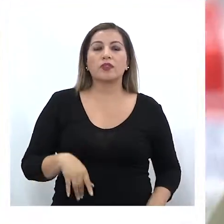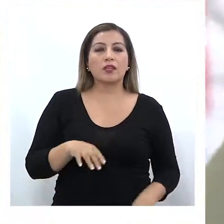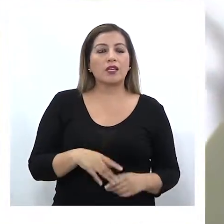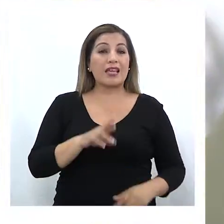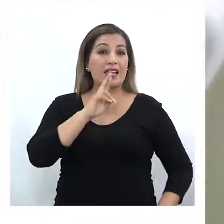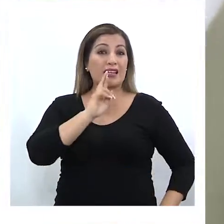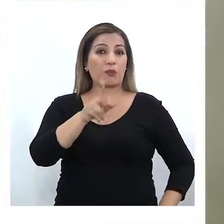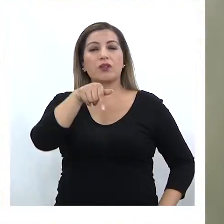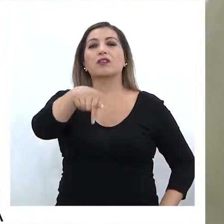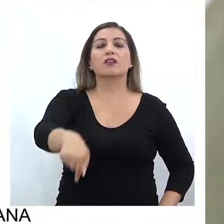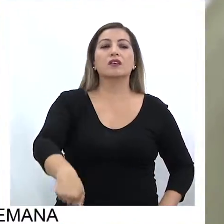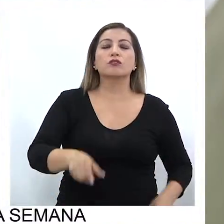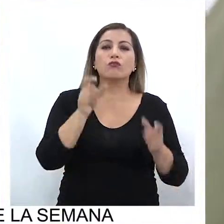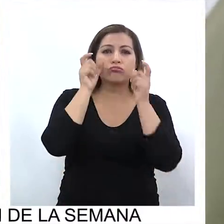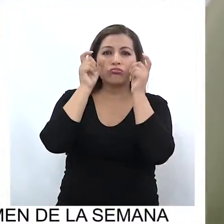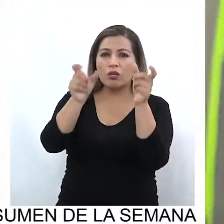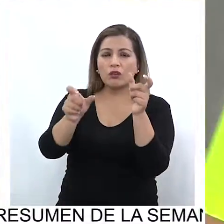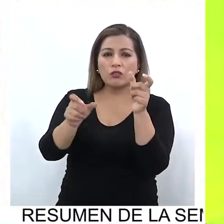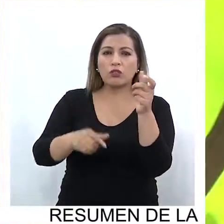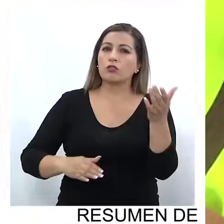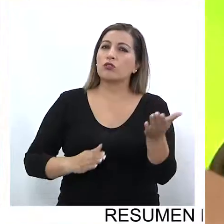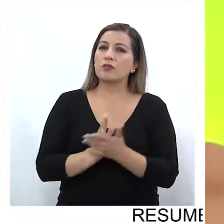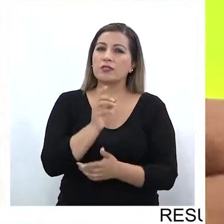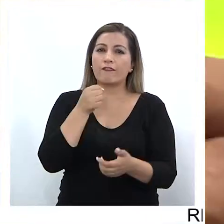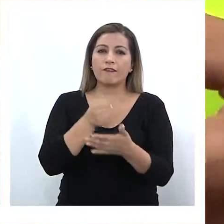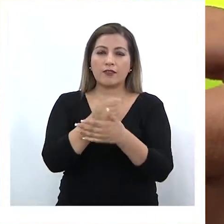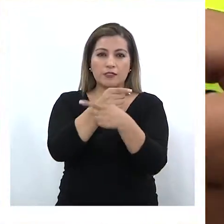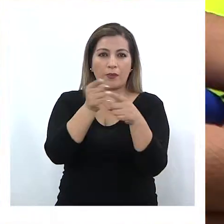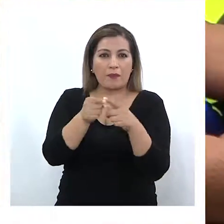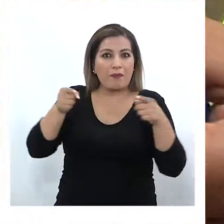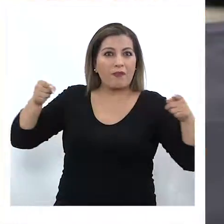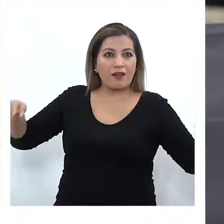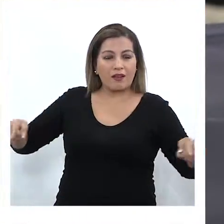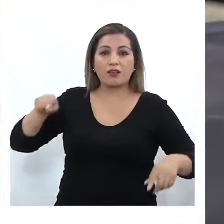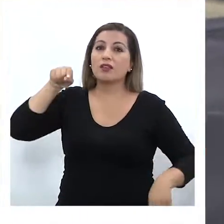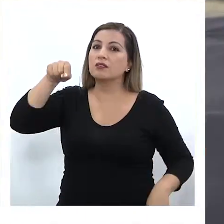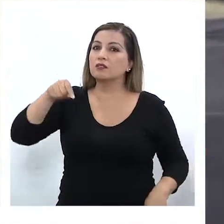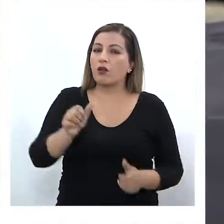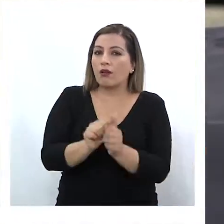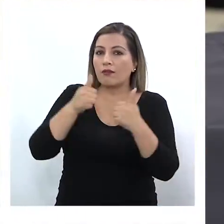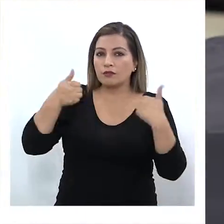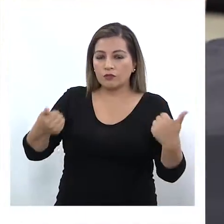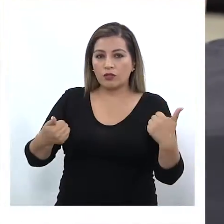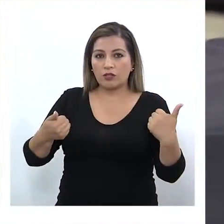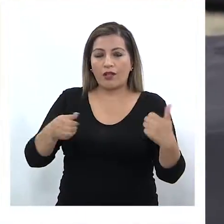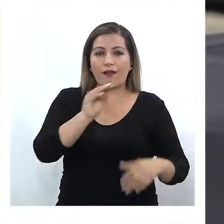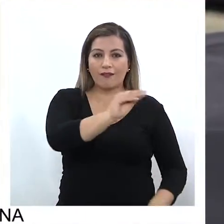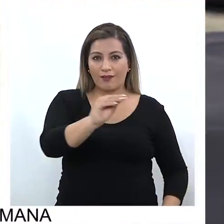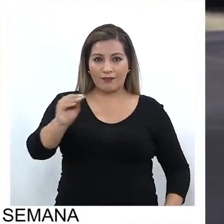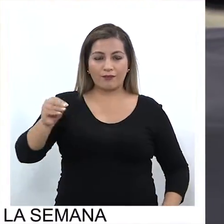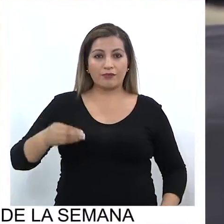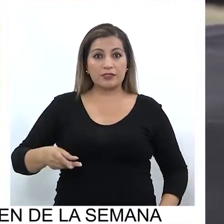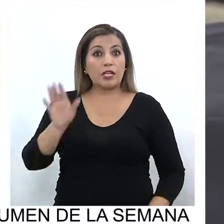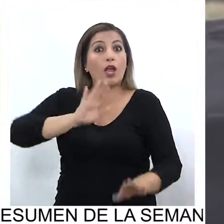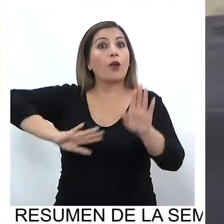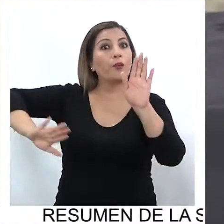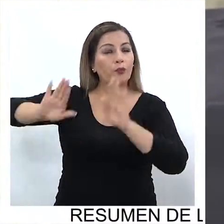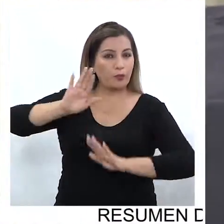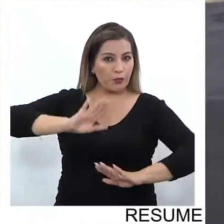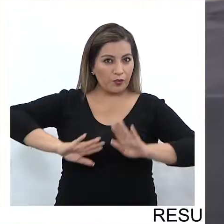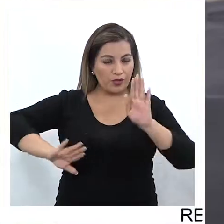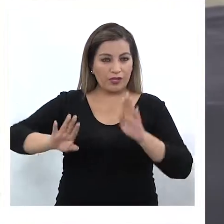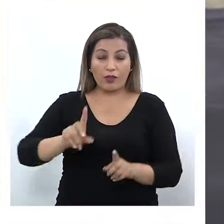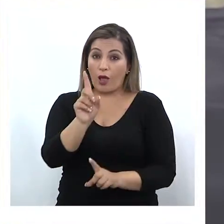Este nuevo control será puesto en marcha este fin de semana largo, es por eso que las autoridades realizaron el llamado a tener precaución,